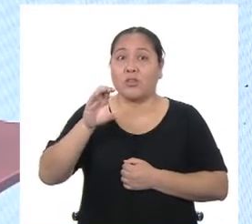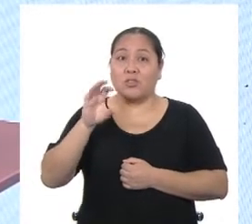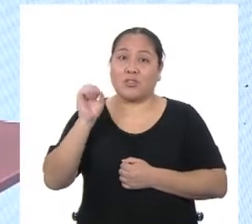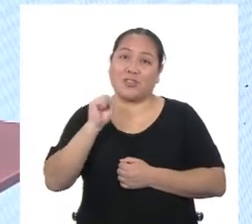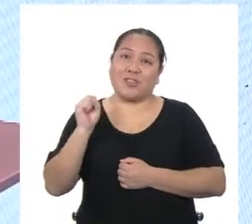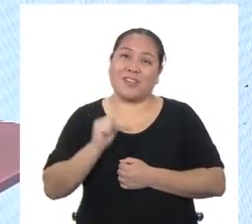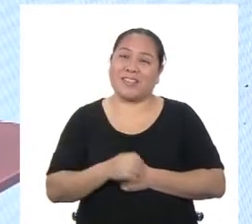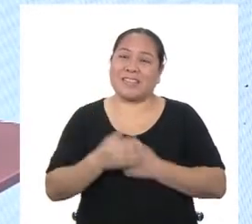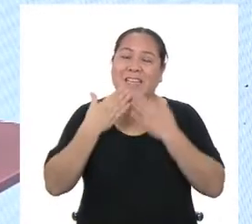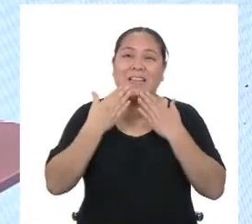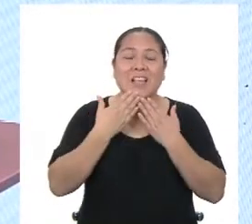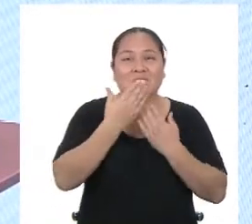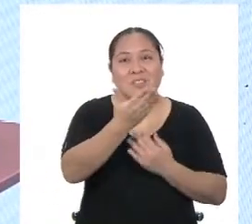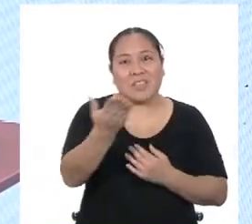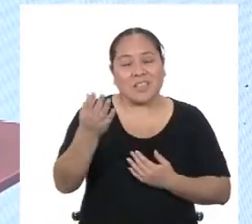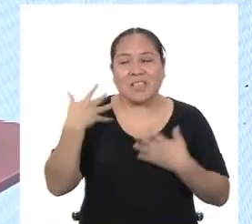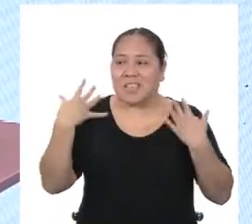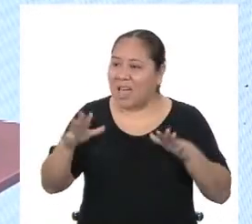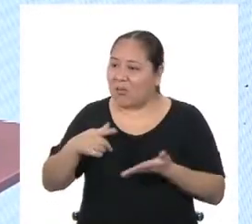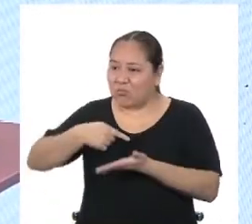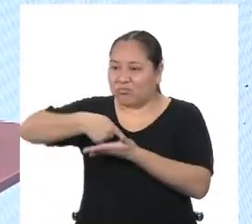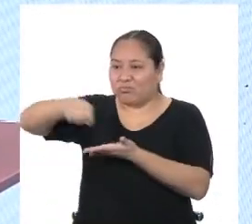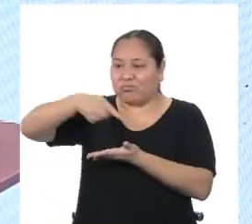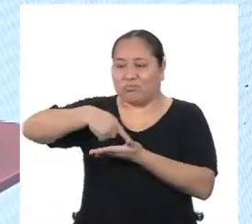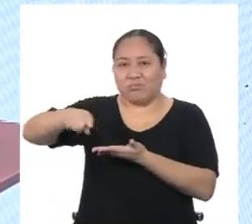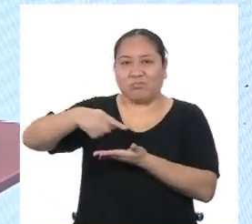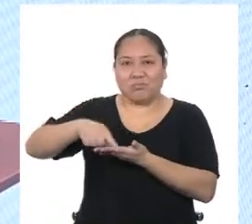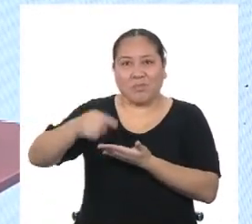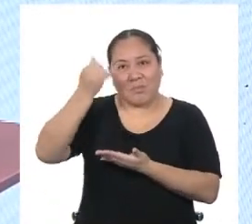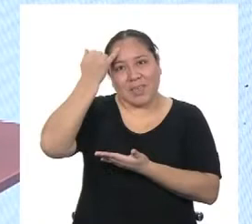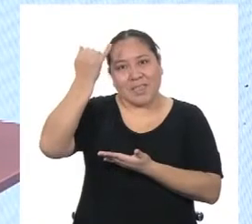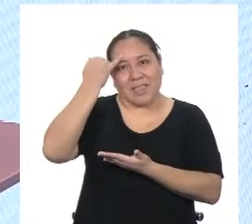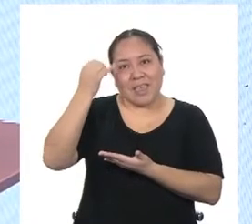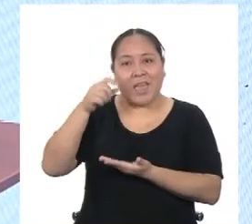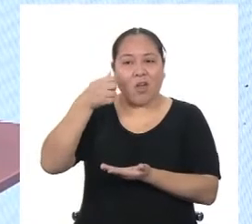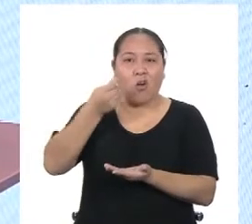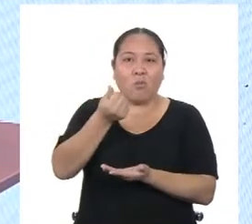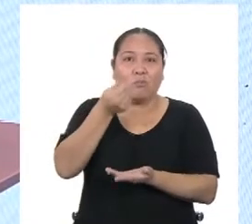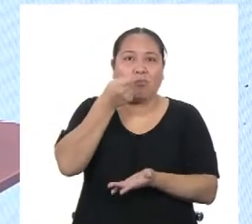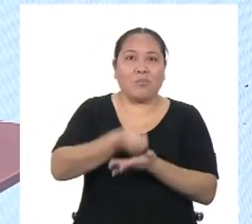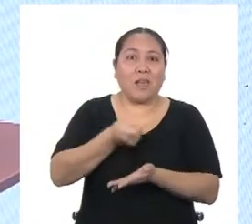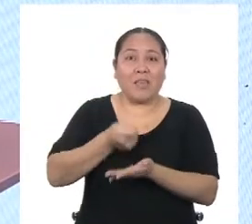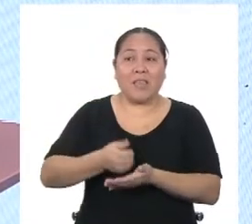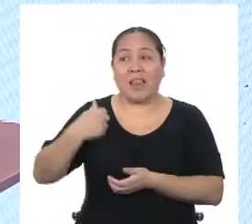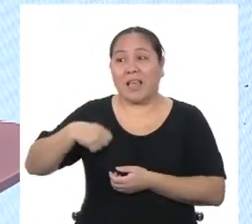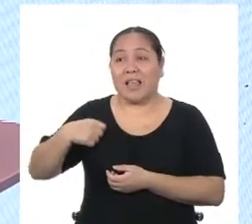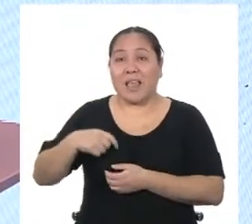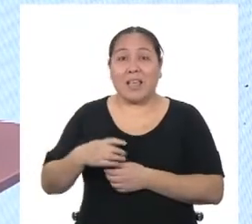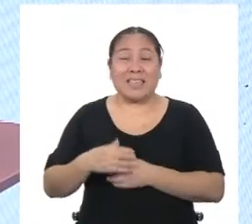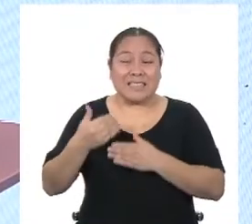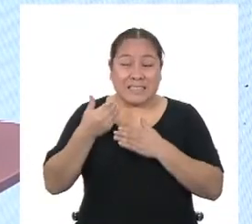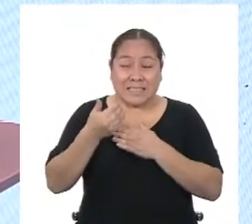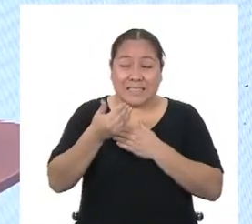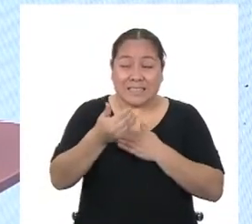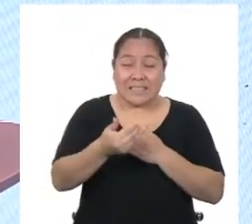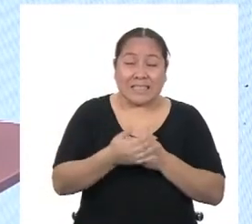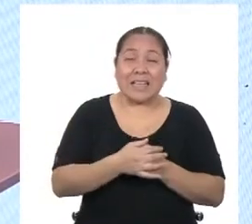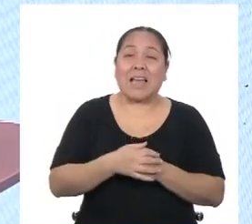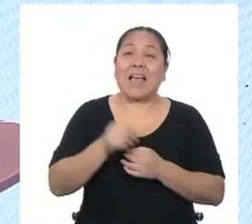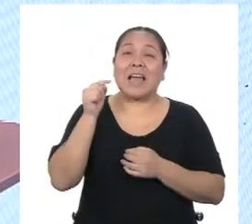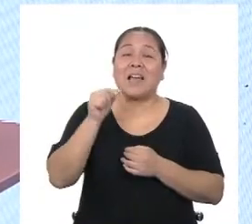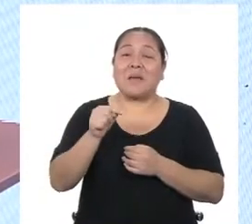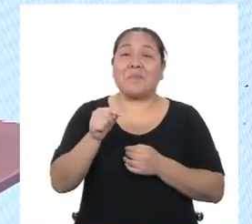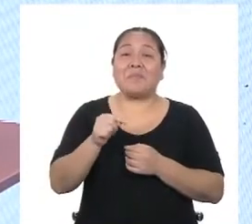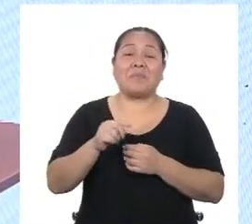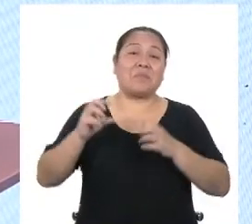Gracias a ustedes ya pude enviarle mi propuesta con presupuesto y todo al alcalde. Pronto las vecinas y los vecinos de mi barrio podremos hacer